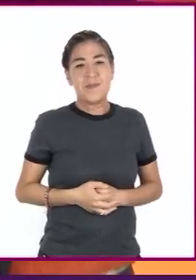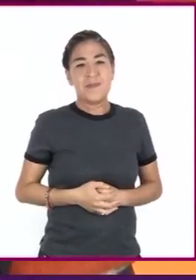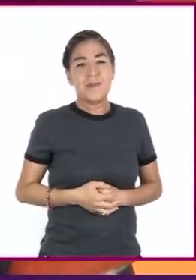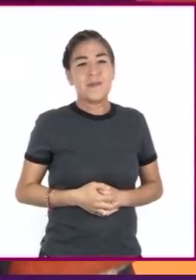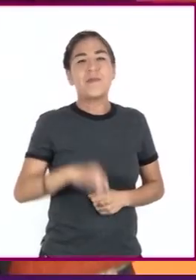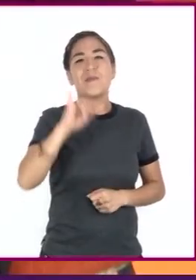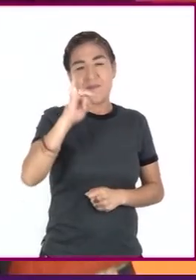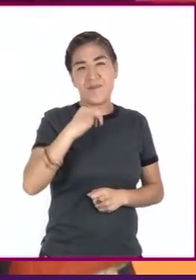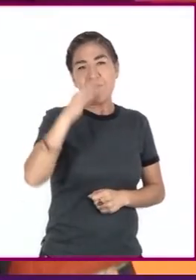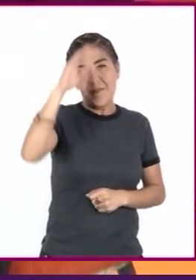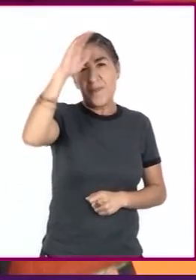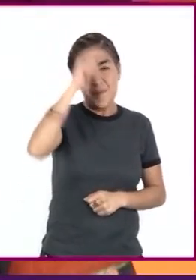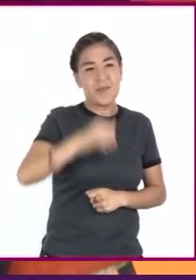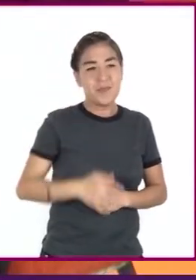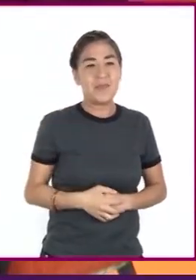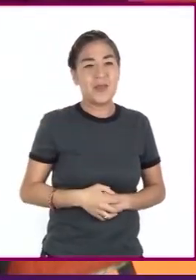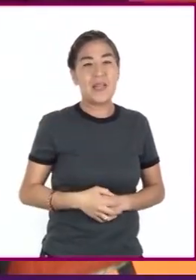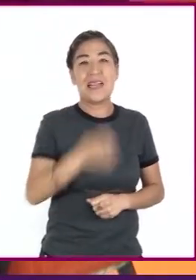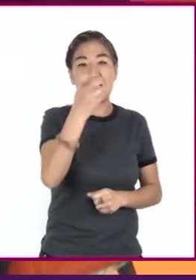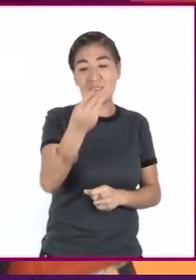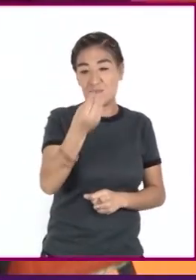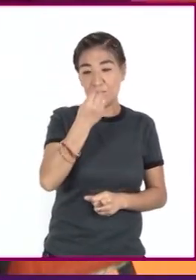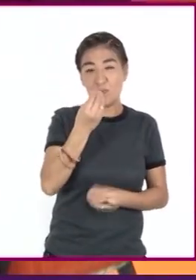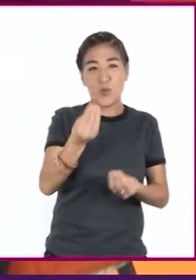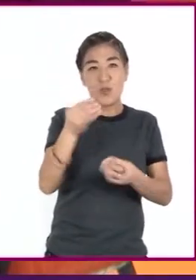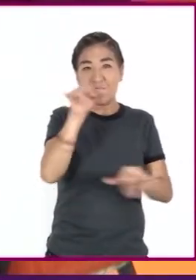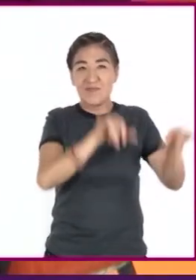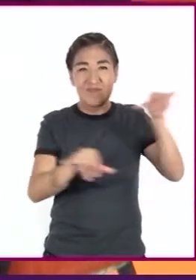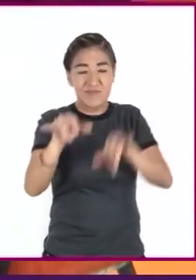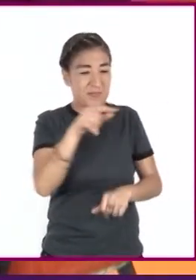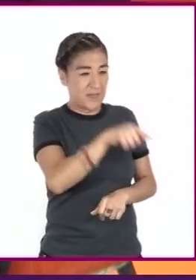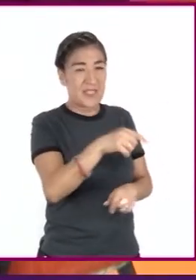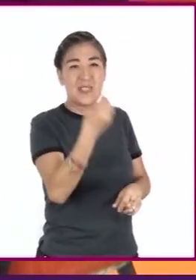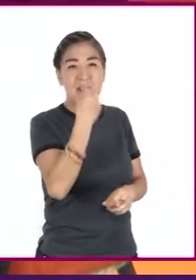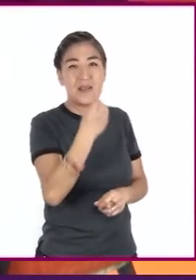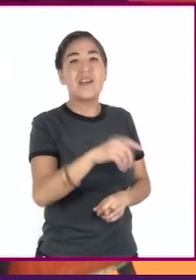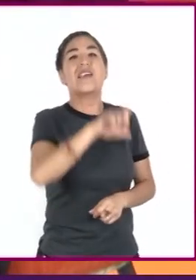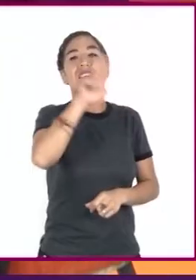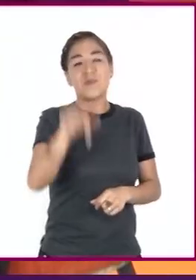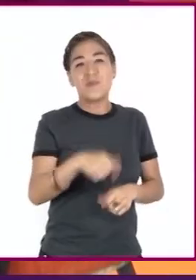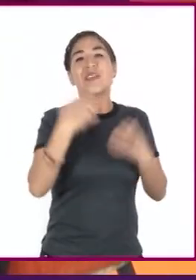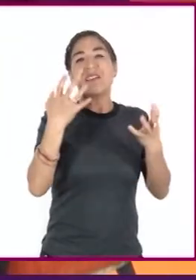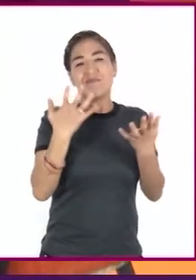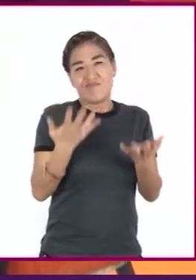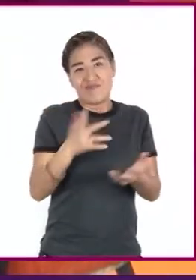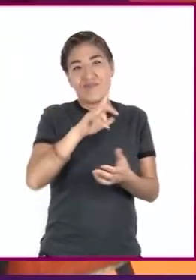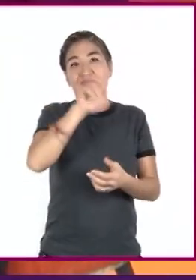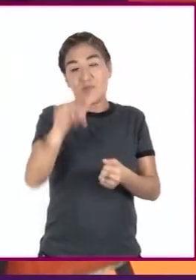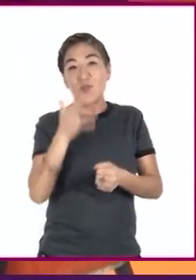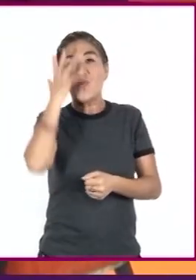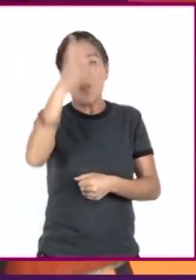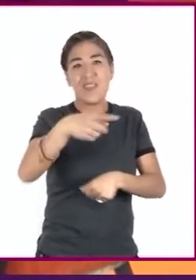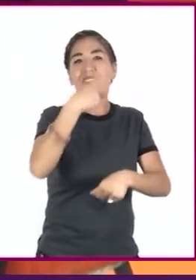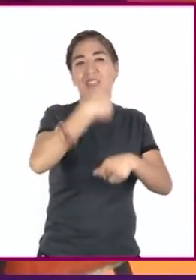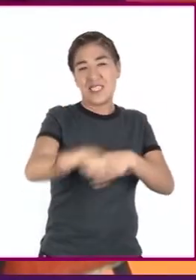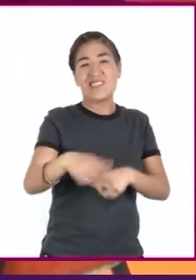Sí. El consumo de alimentos ultraprocesados ocasionan diversas enfermedades muy peligrosas, como